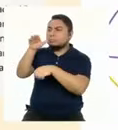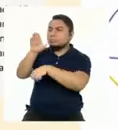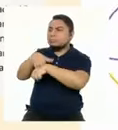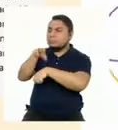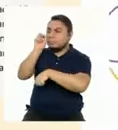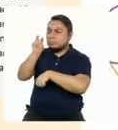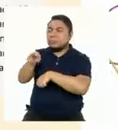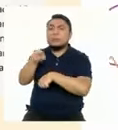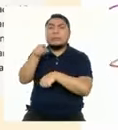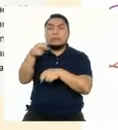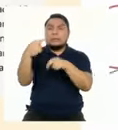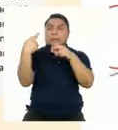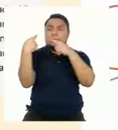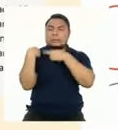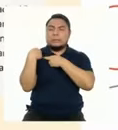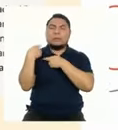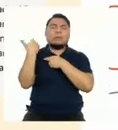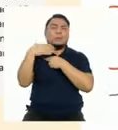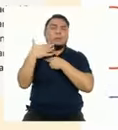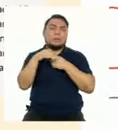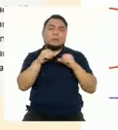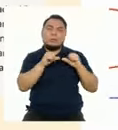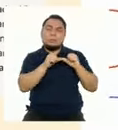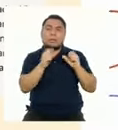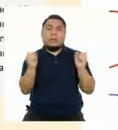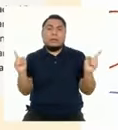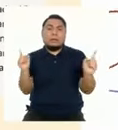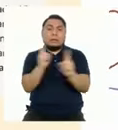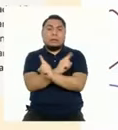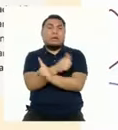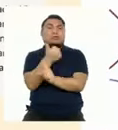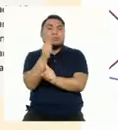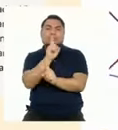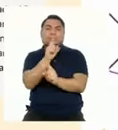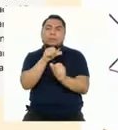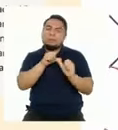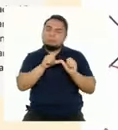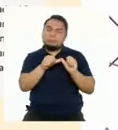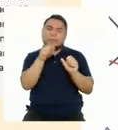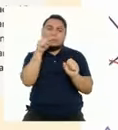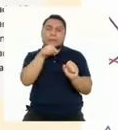y que ese papel es insustituible.